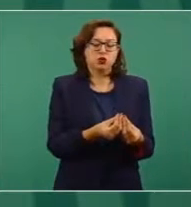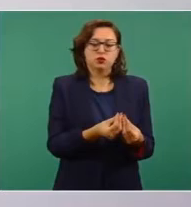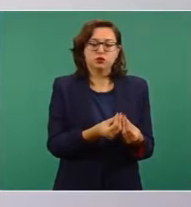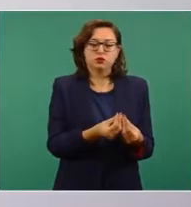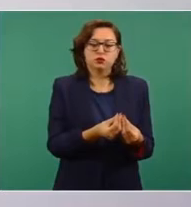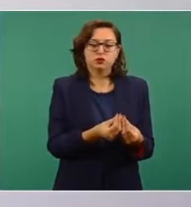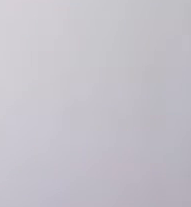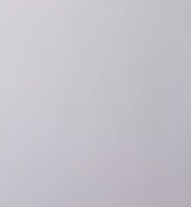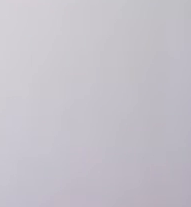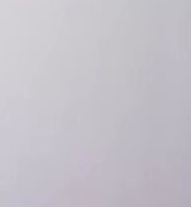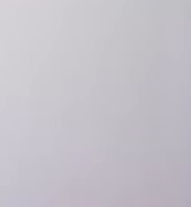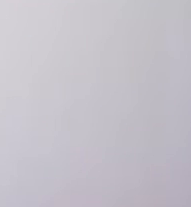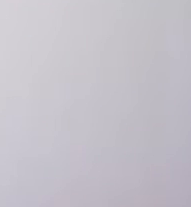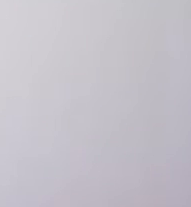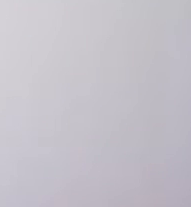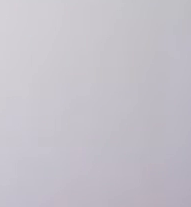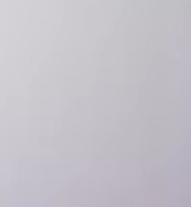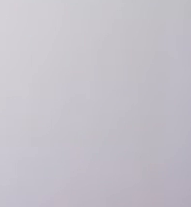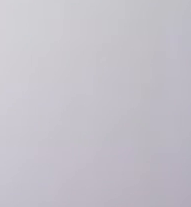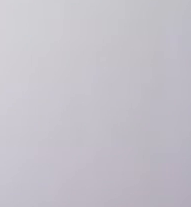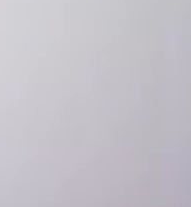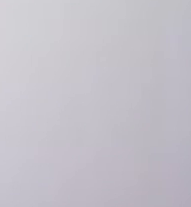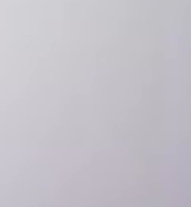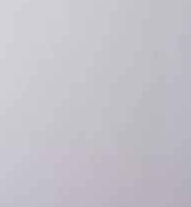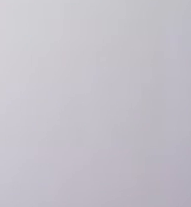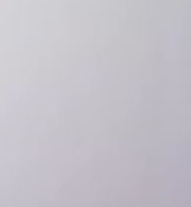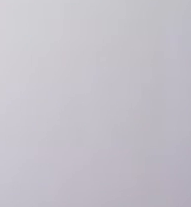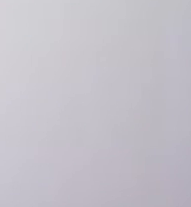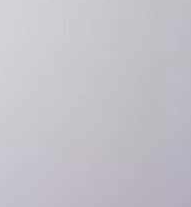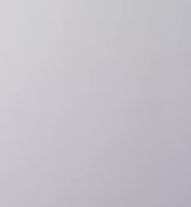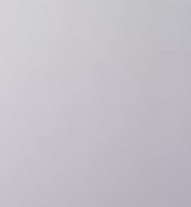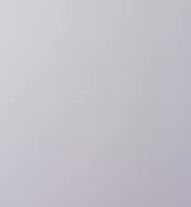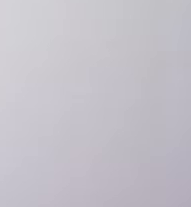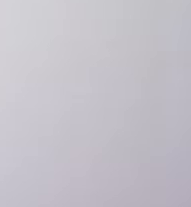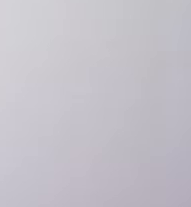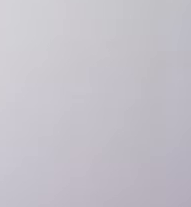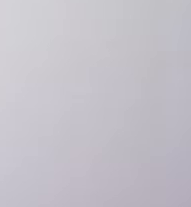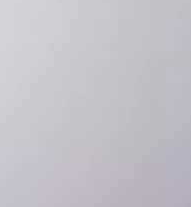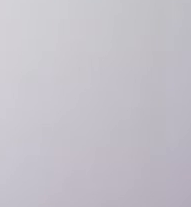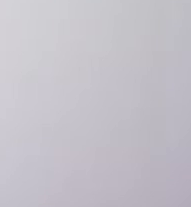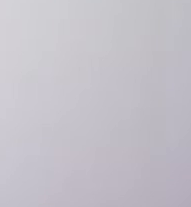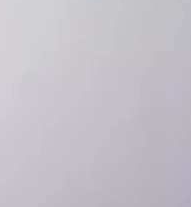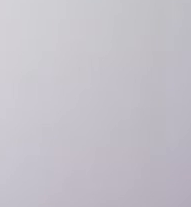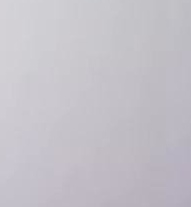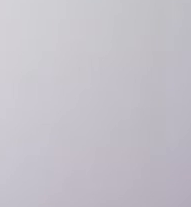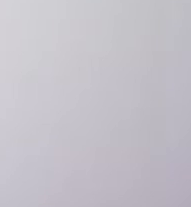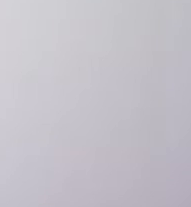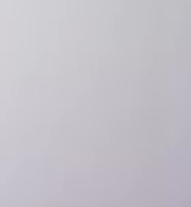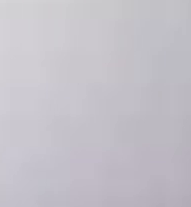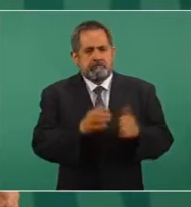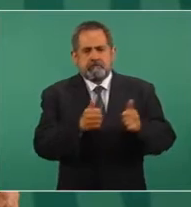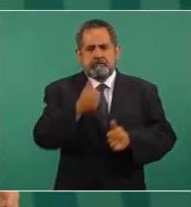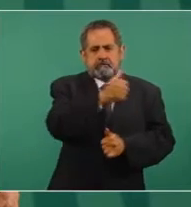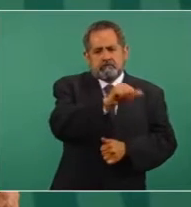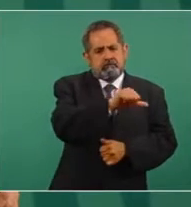hombres de negocios, no está en poder de periodistas,